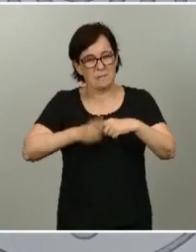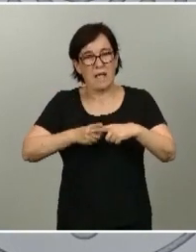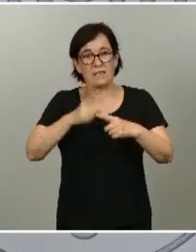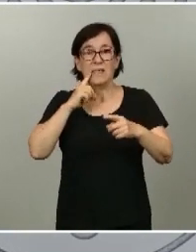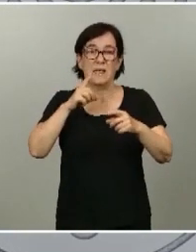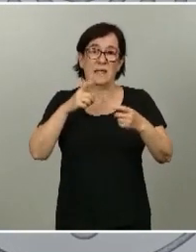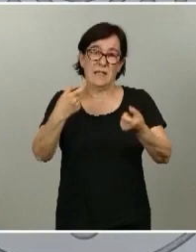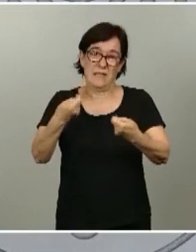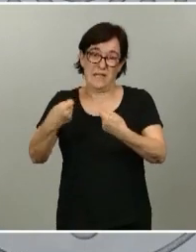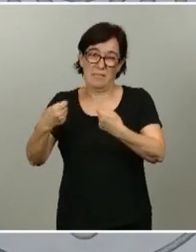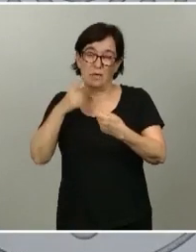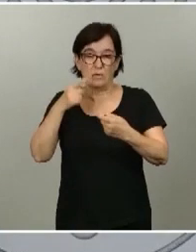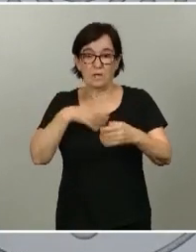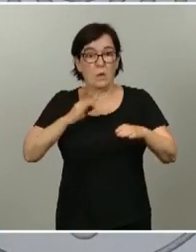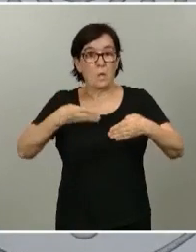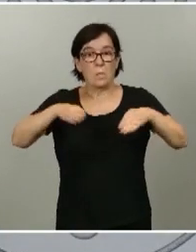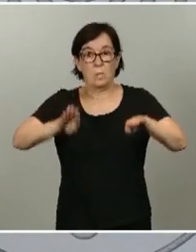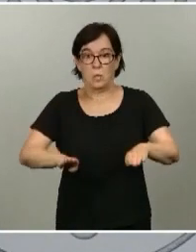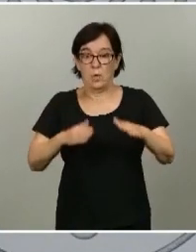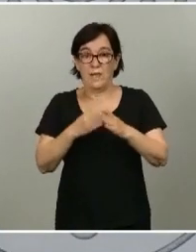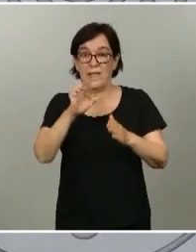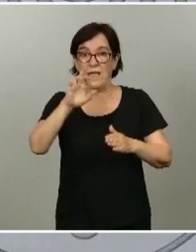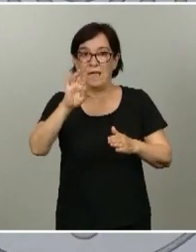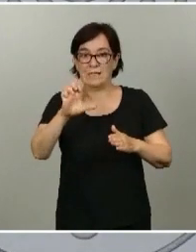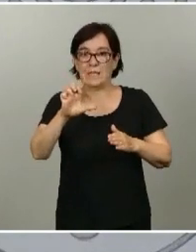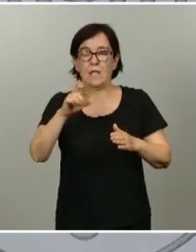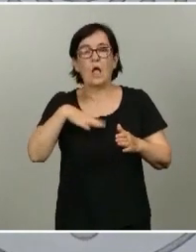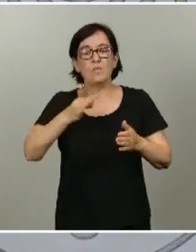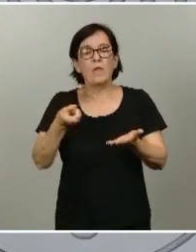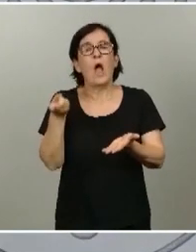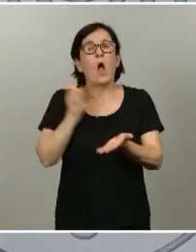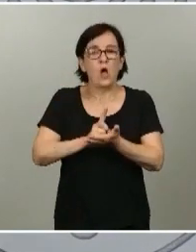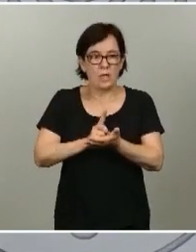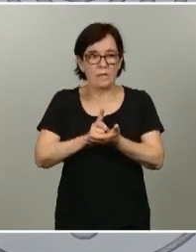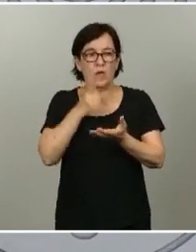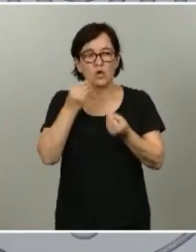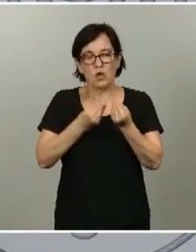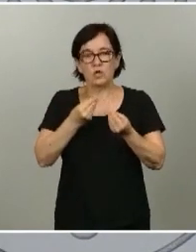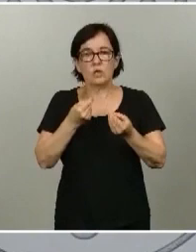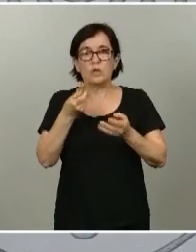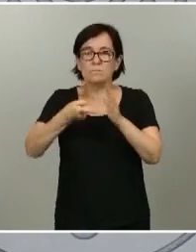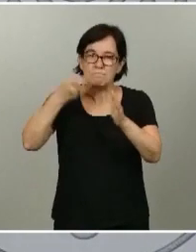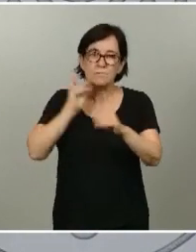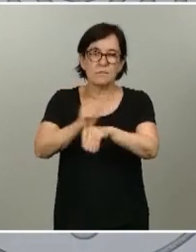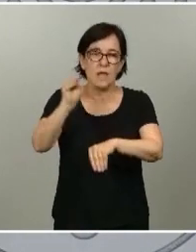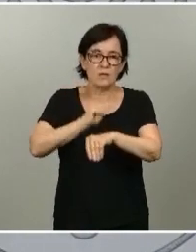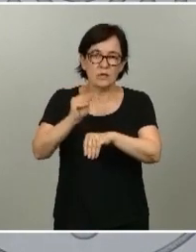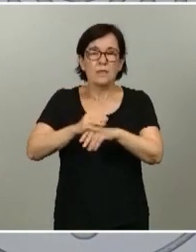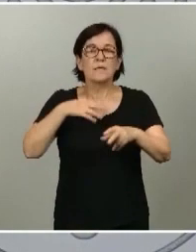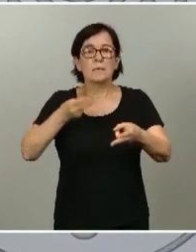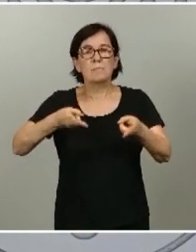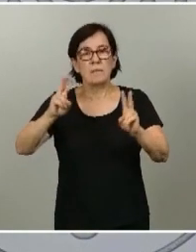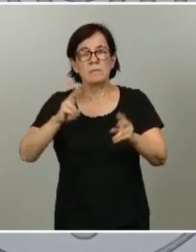se encuentra suspendido en estos ERTE puedan reincorporarse con exoneraciones, con ayudas que permitan que sean